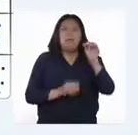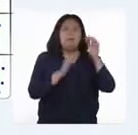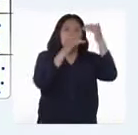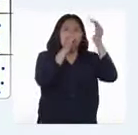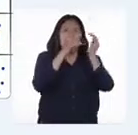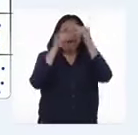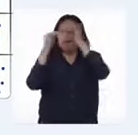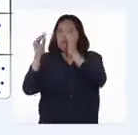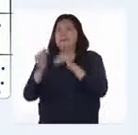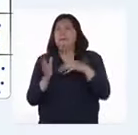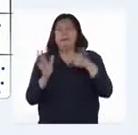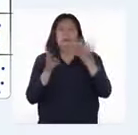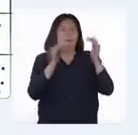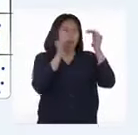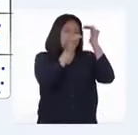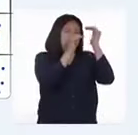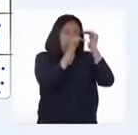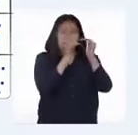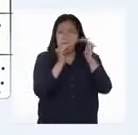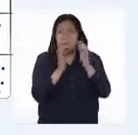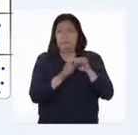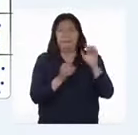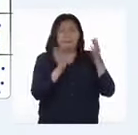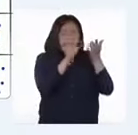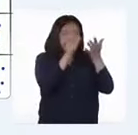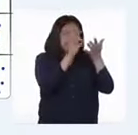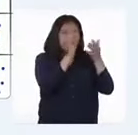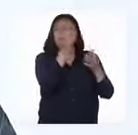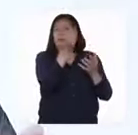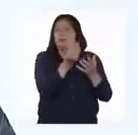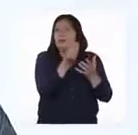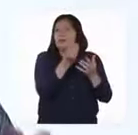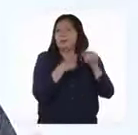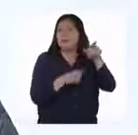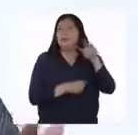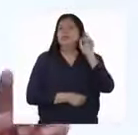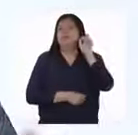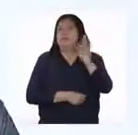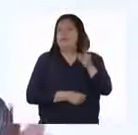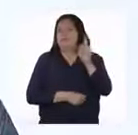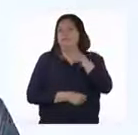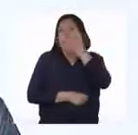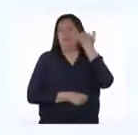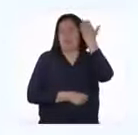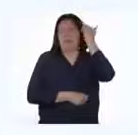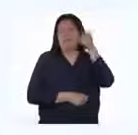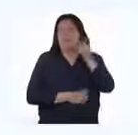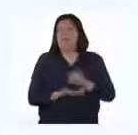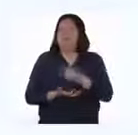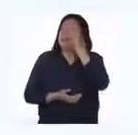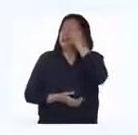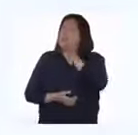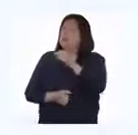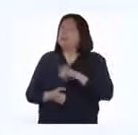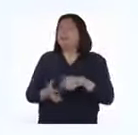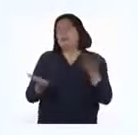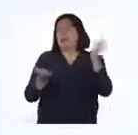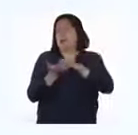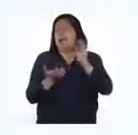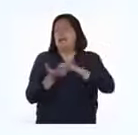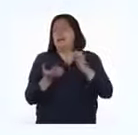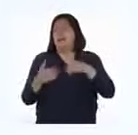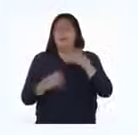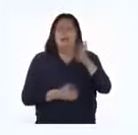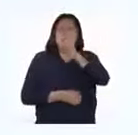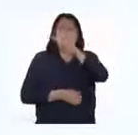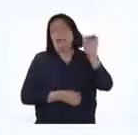Es que mientras más sectores sean, menos vicuñas contaremos. Esa es una mejor idea. Creo que podemos dividir un poquito más.